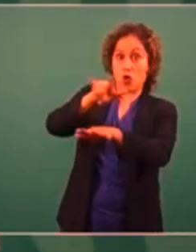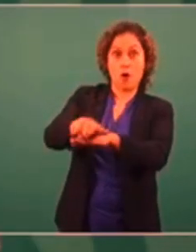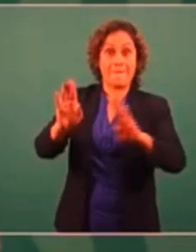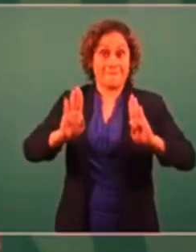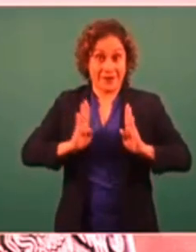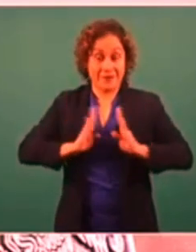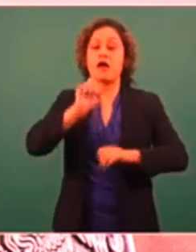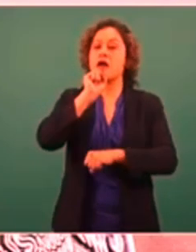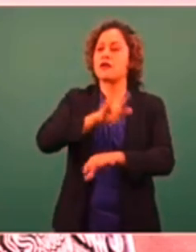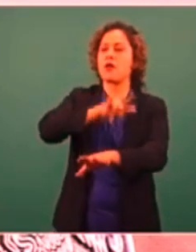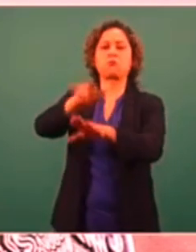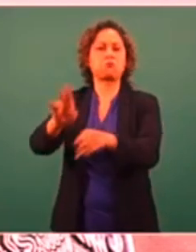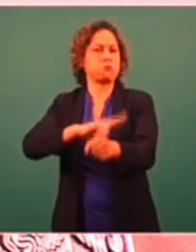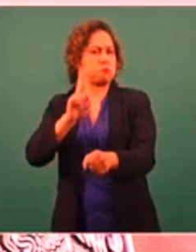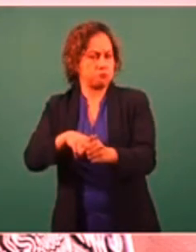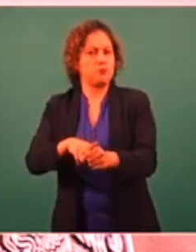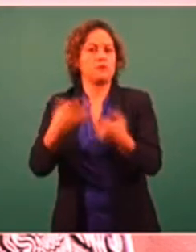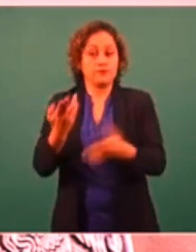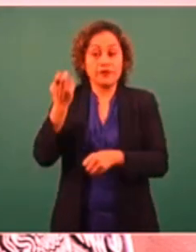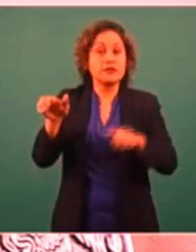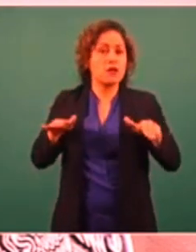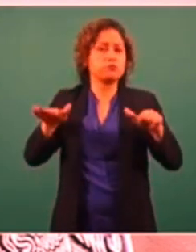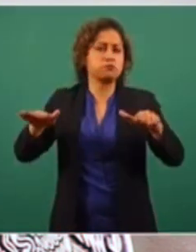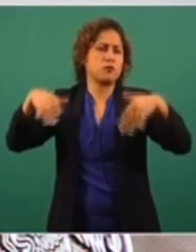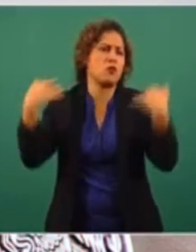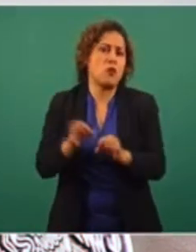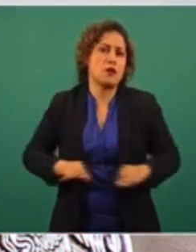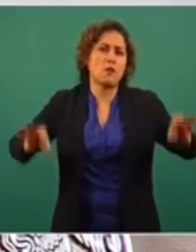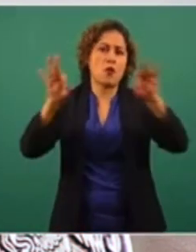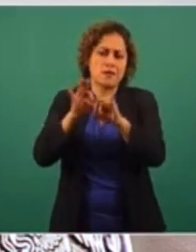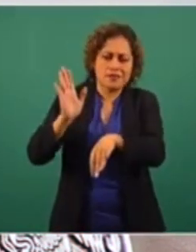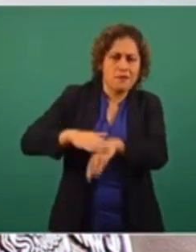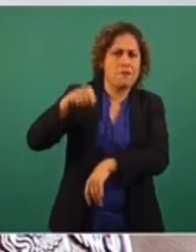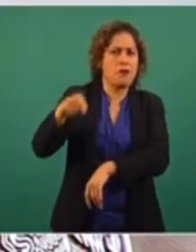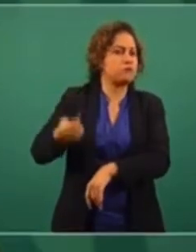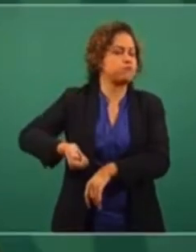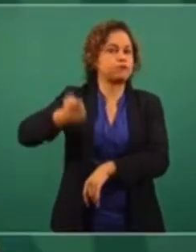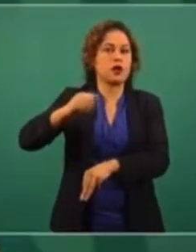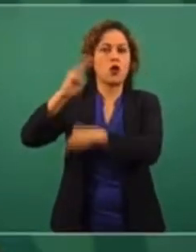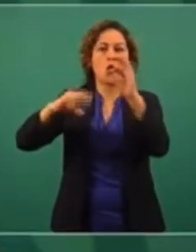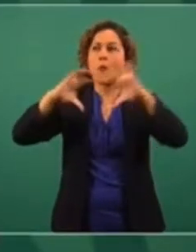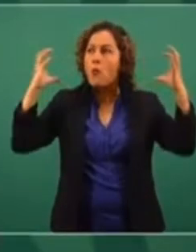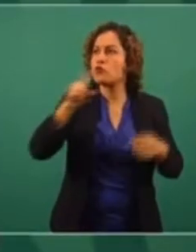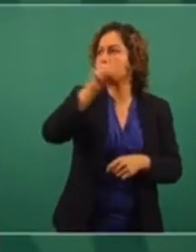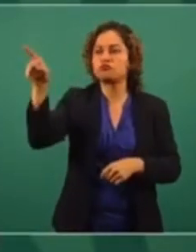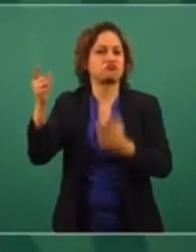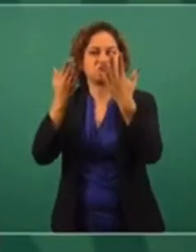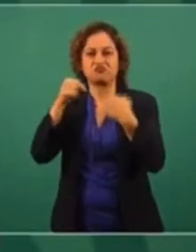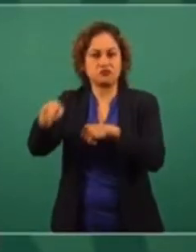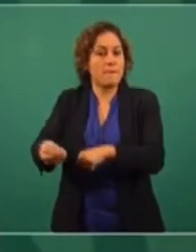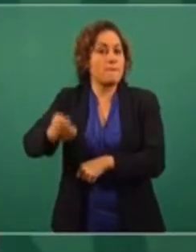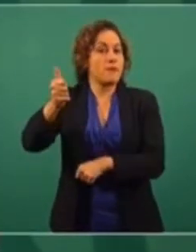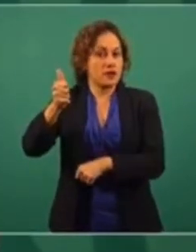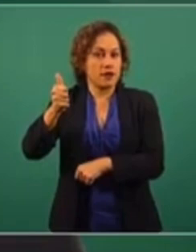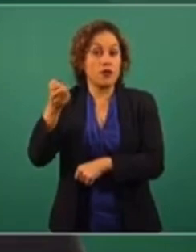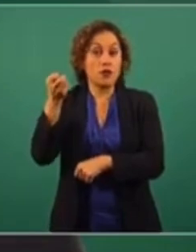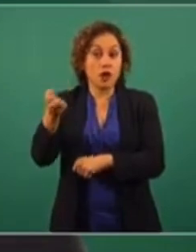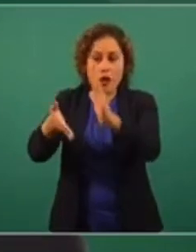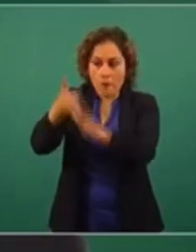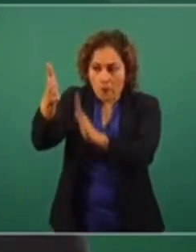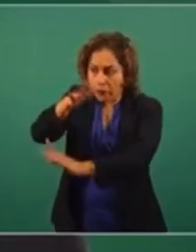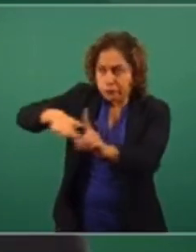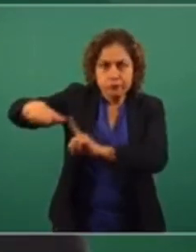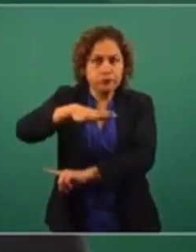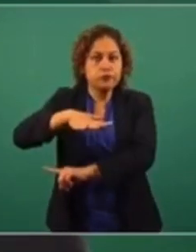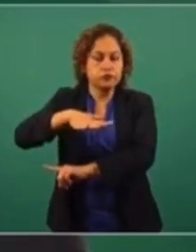el aeropuerto más importante que se esté construyendo en el mundo. Y es un fenómeno de la ingeniería civil